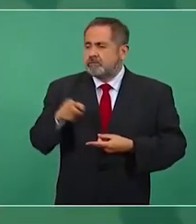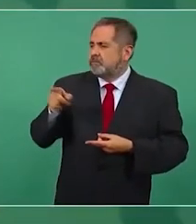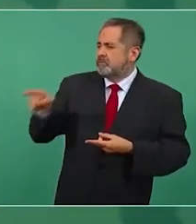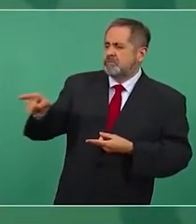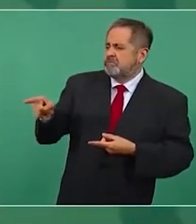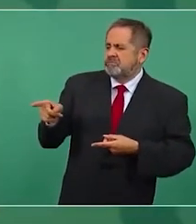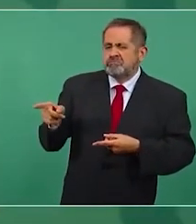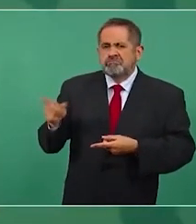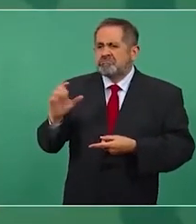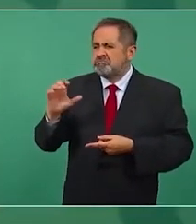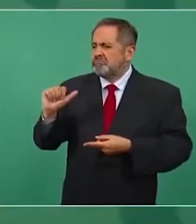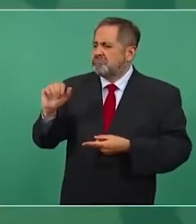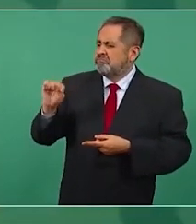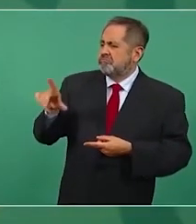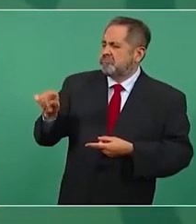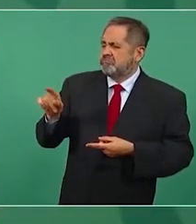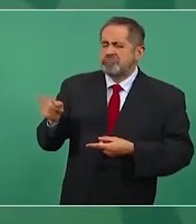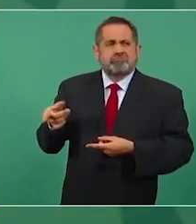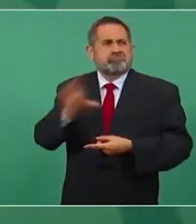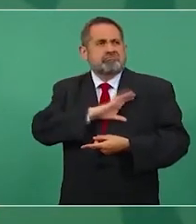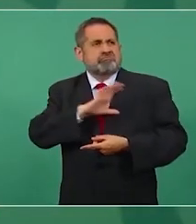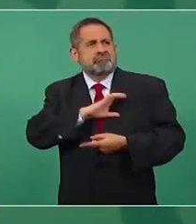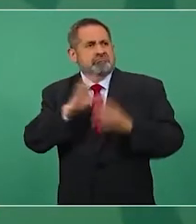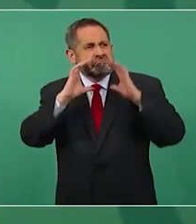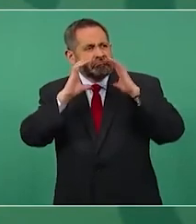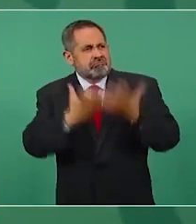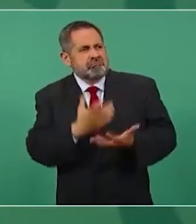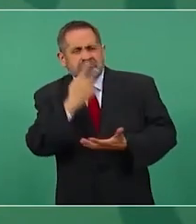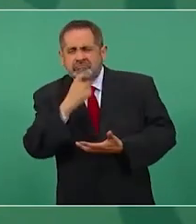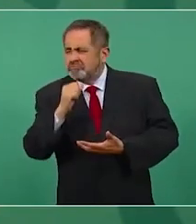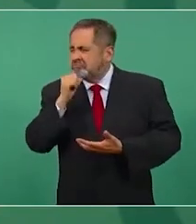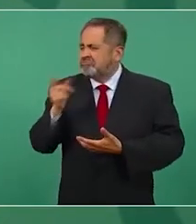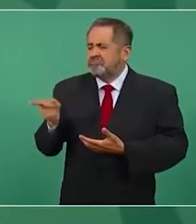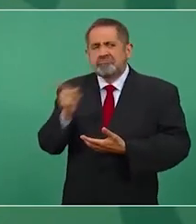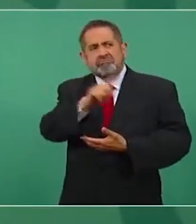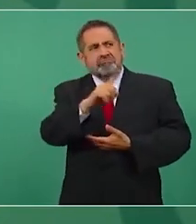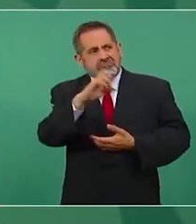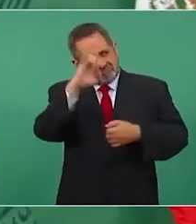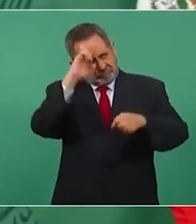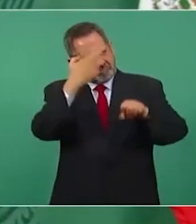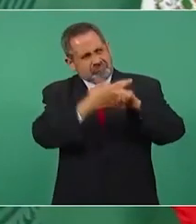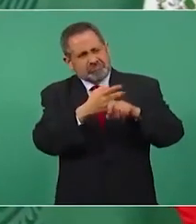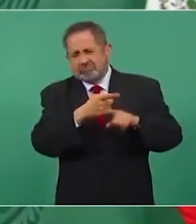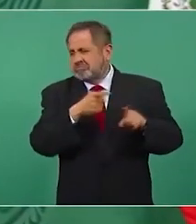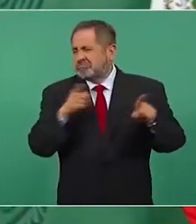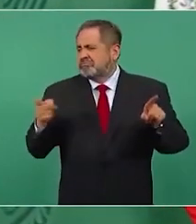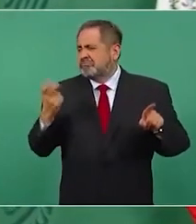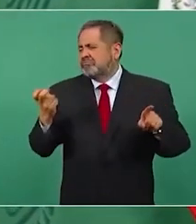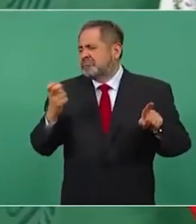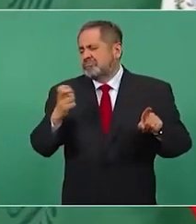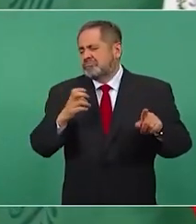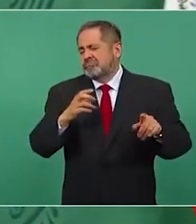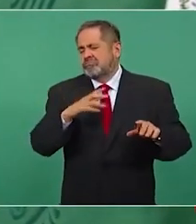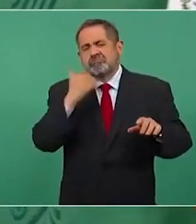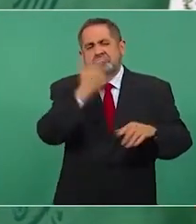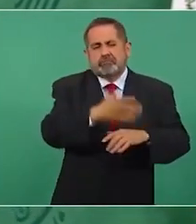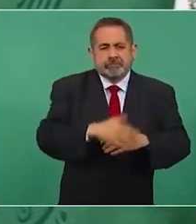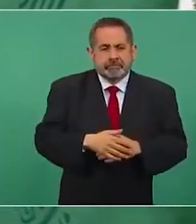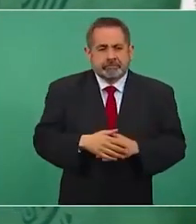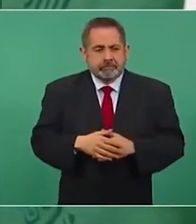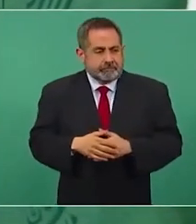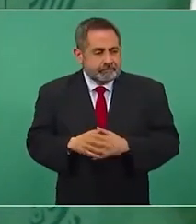a Santa porque es extranjero. Y yo estoy seguro que el que hizo el muñeco ni